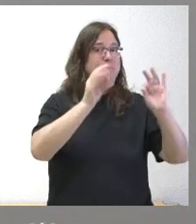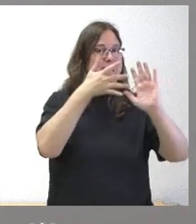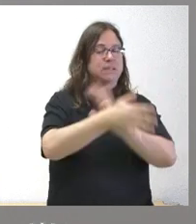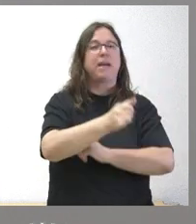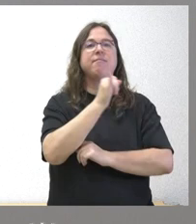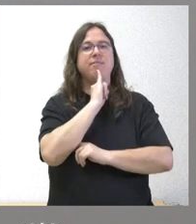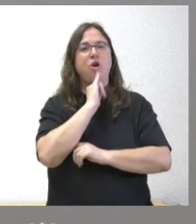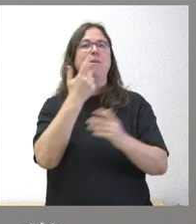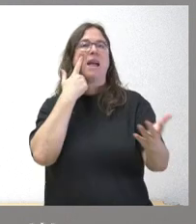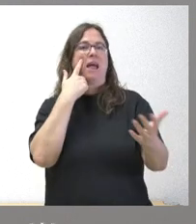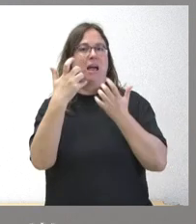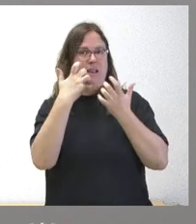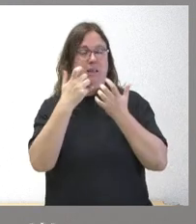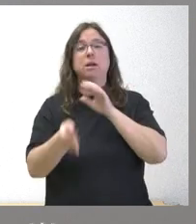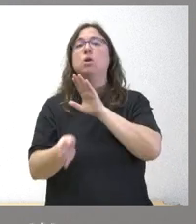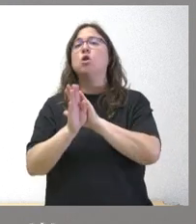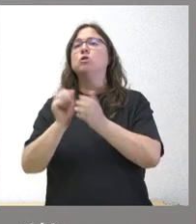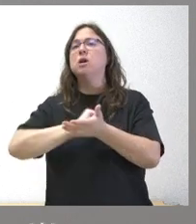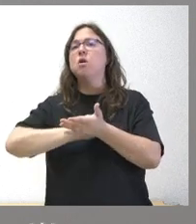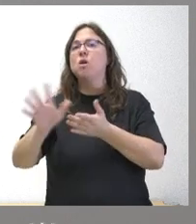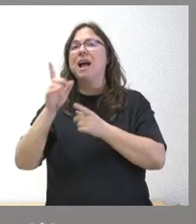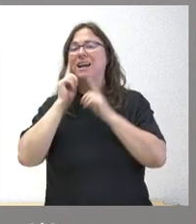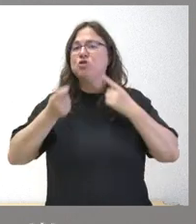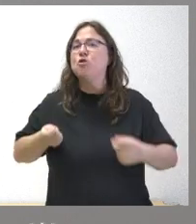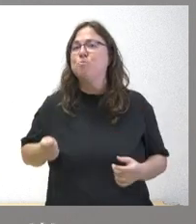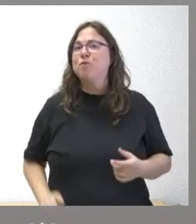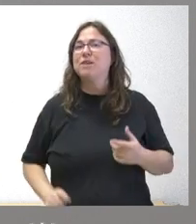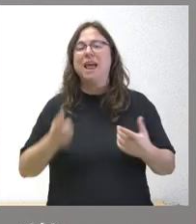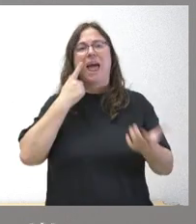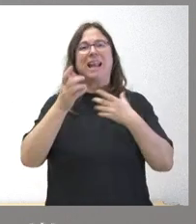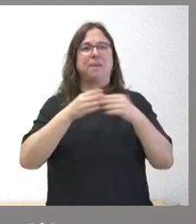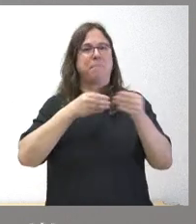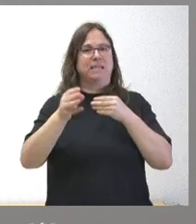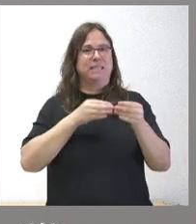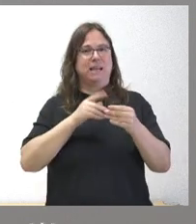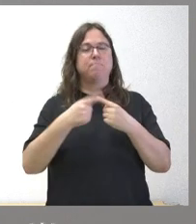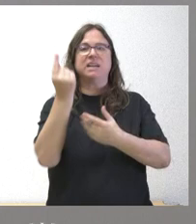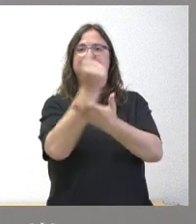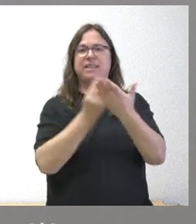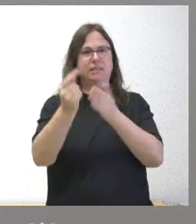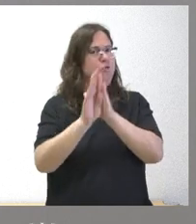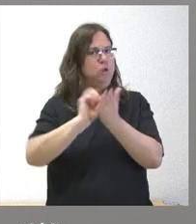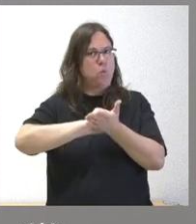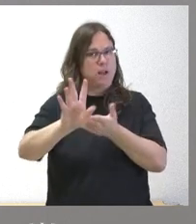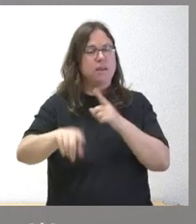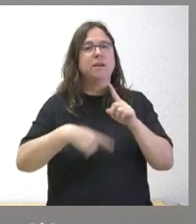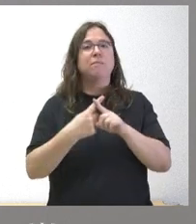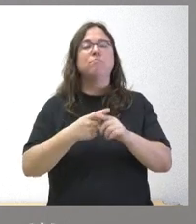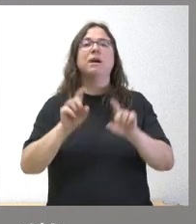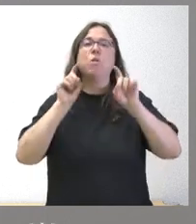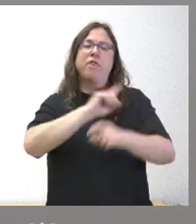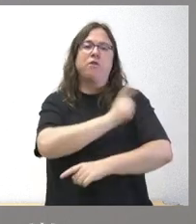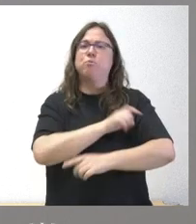Mantenemos la gratuidad de las enseñanzas profesionales de artes plásticas y diseño, así como las deportivas.